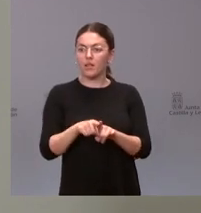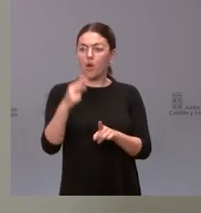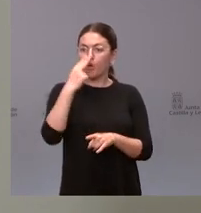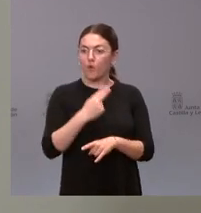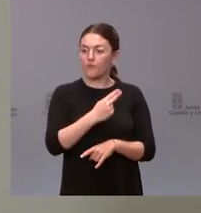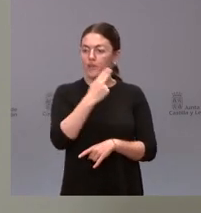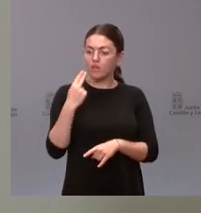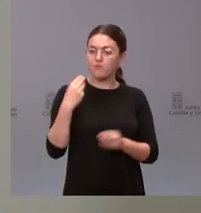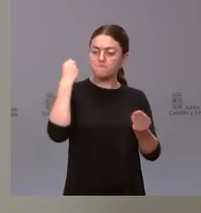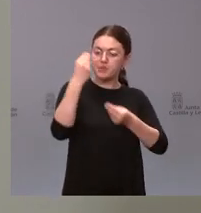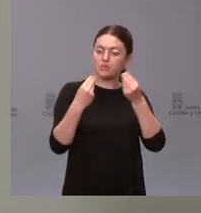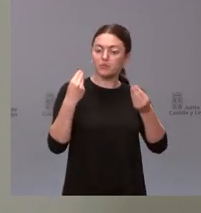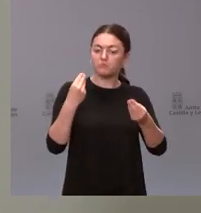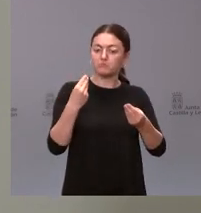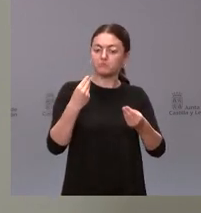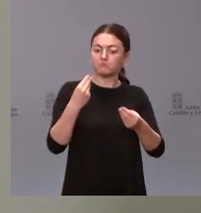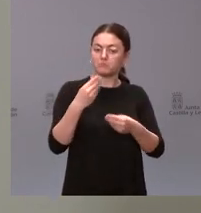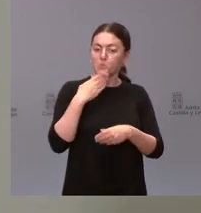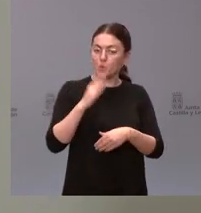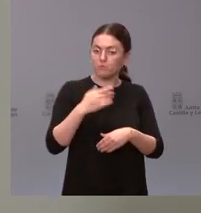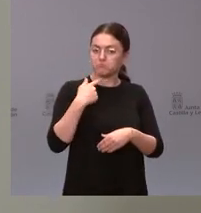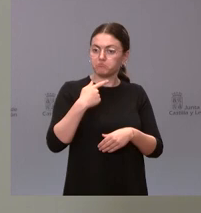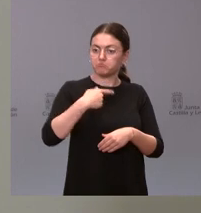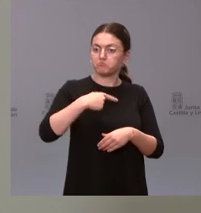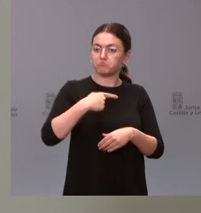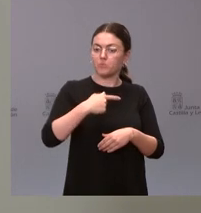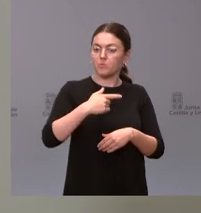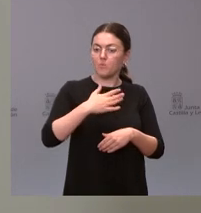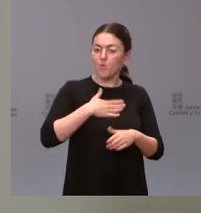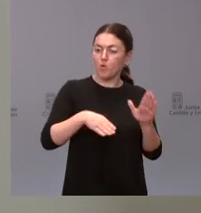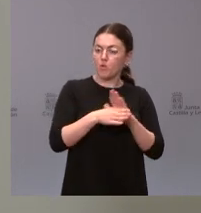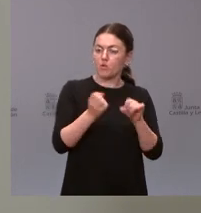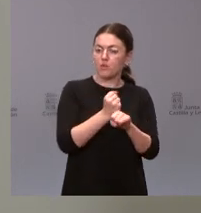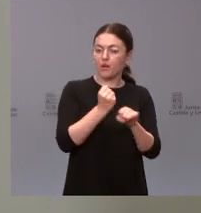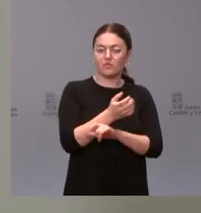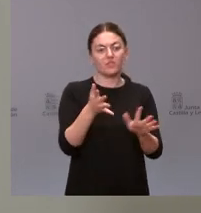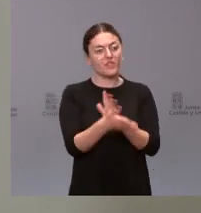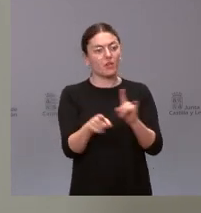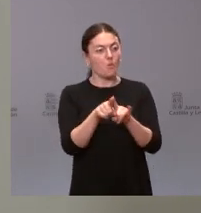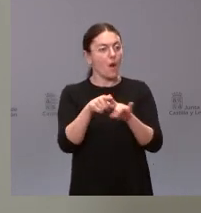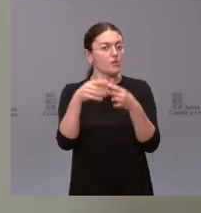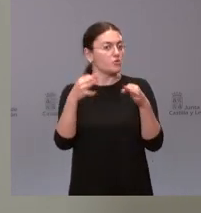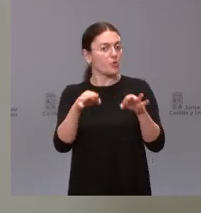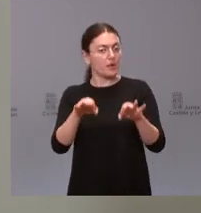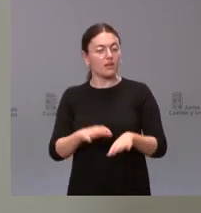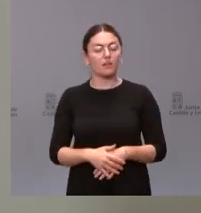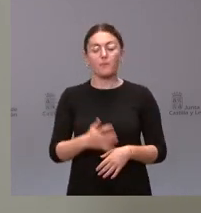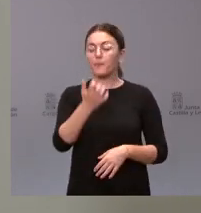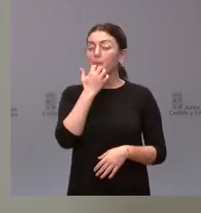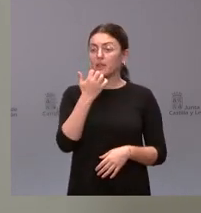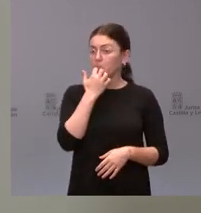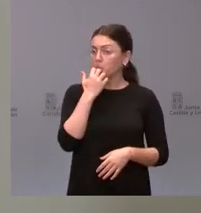lo considero oportuno irlo manteniendo y por tanto hay que verlo desde esa normalidad como ocurrió como le digo